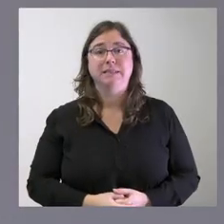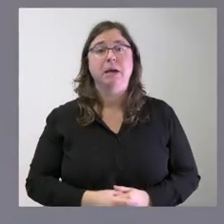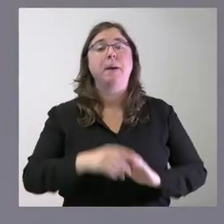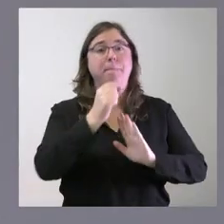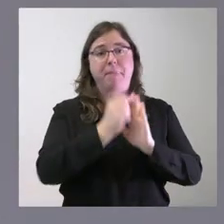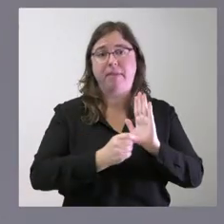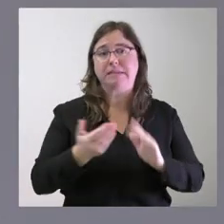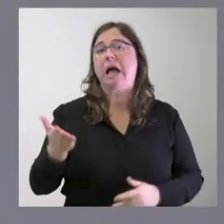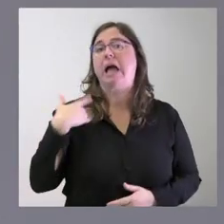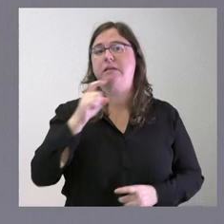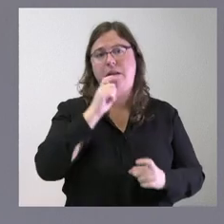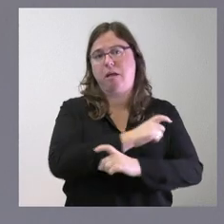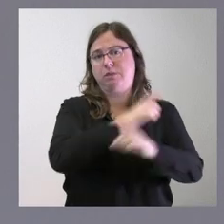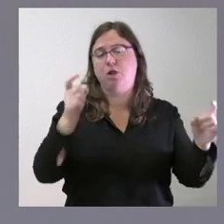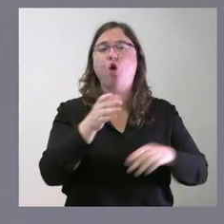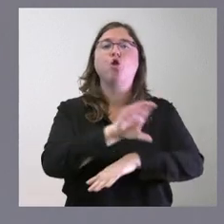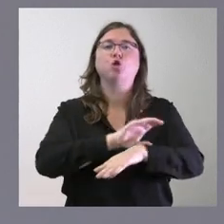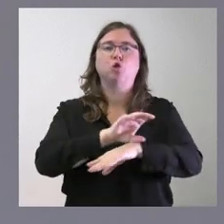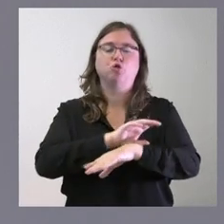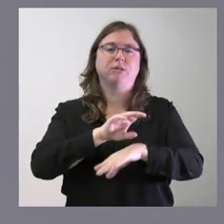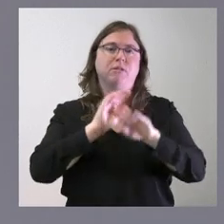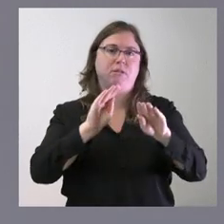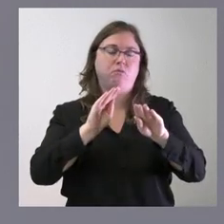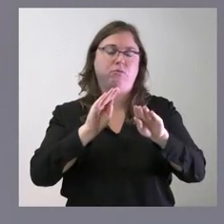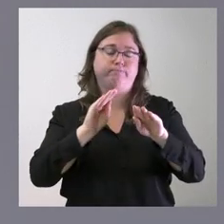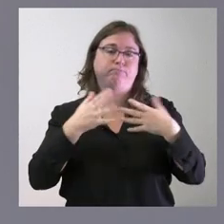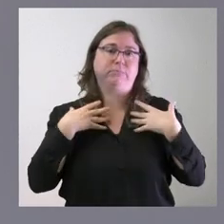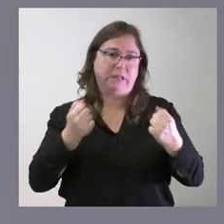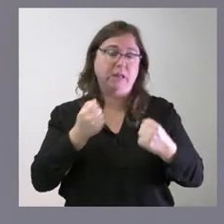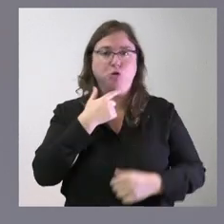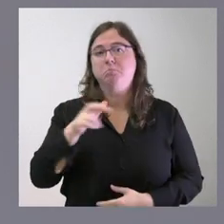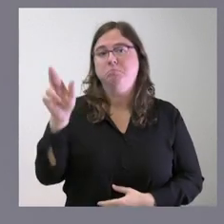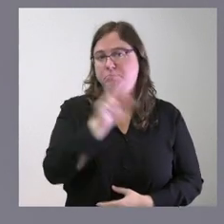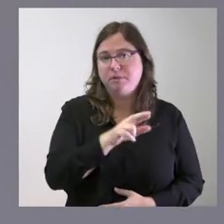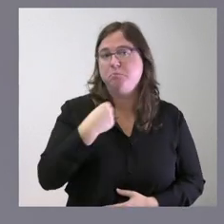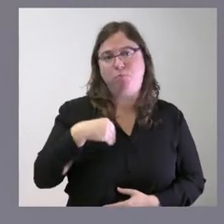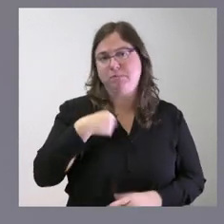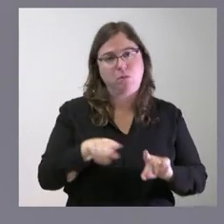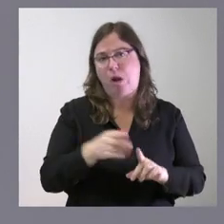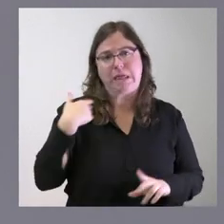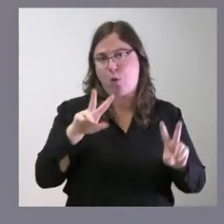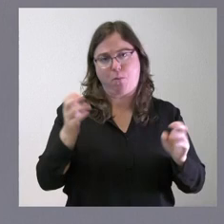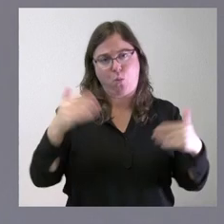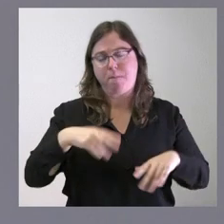anunció ayer el consejero de Sanidad yo si quiere se las reitero pero son las mismas no